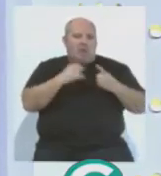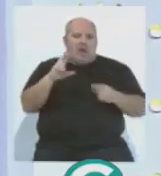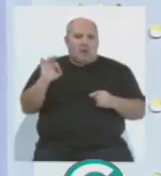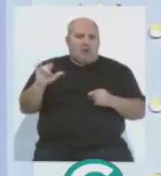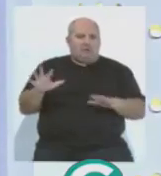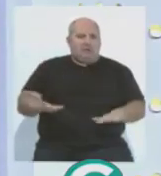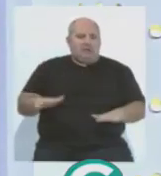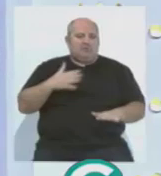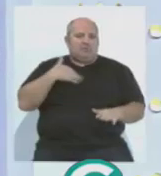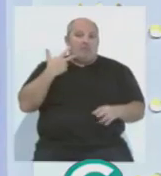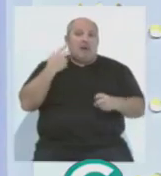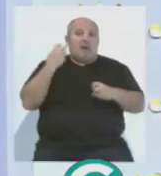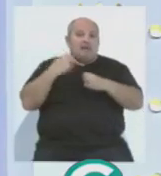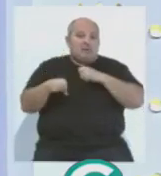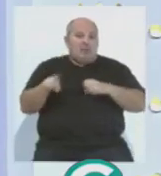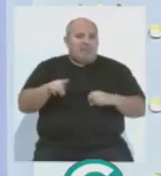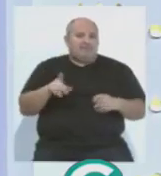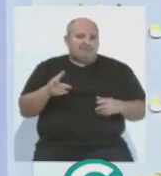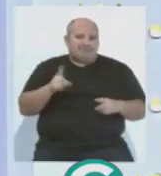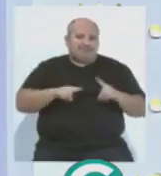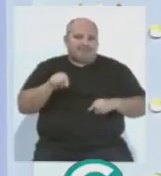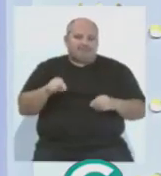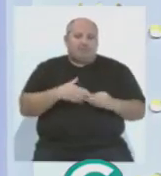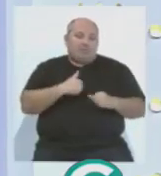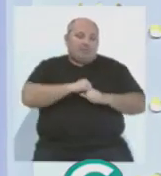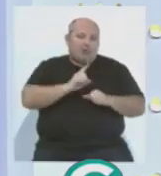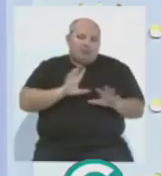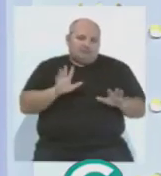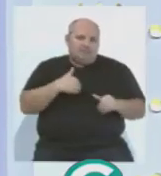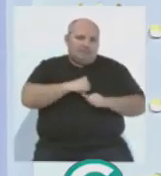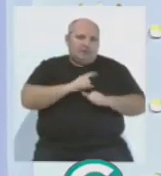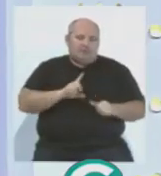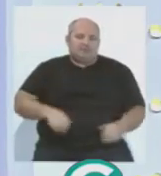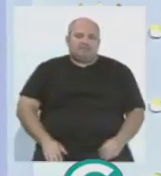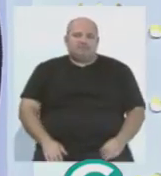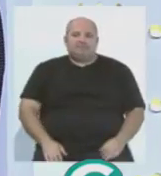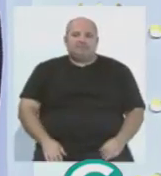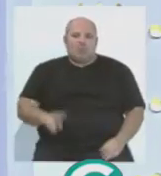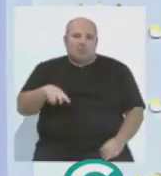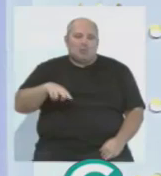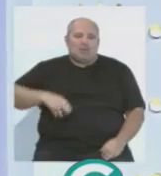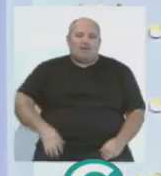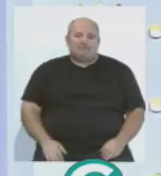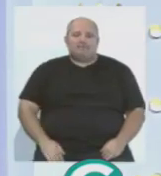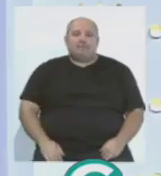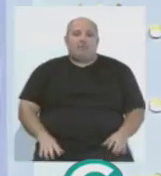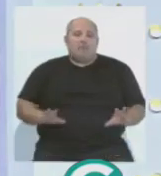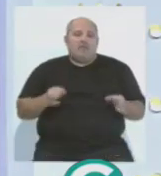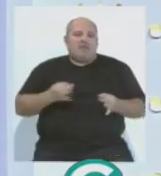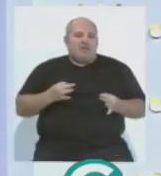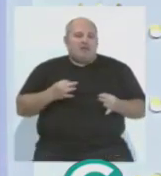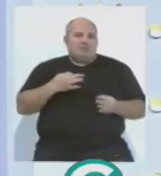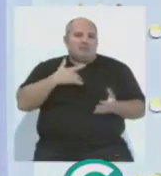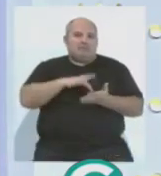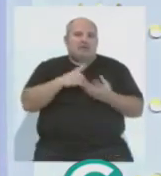Jairo caiga lesionado, pues lo echaré de menos, ¿no? Esperemos que no, Esperemos que no, nunca. Pero hombre, que